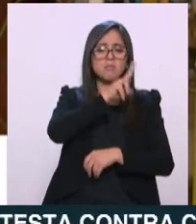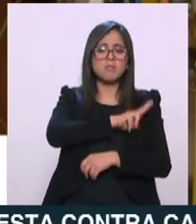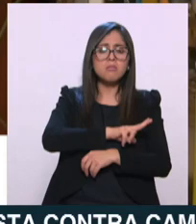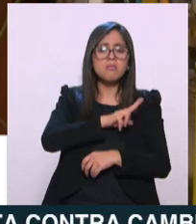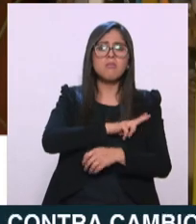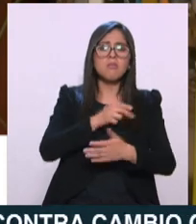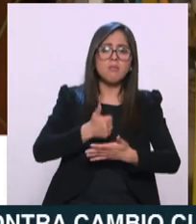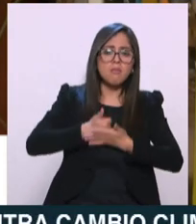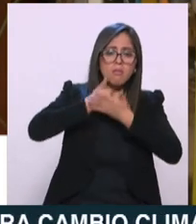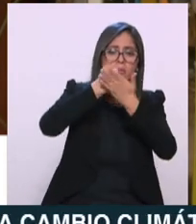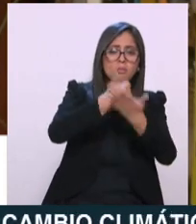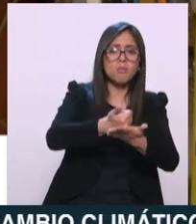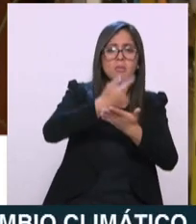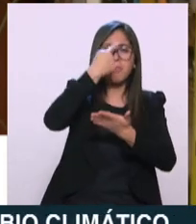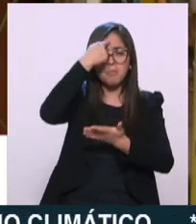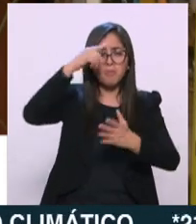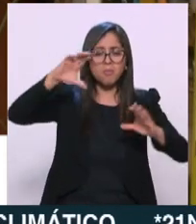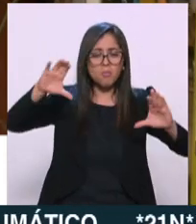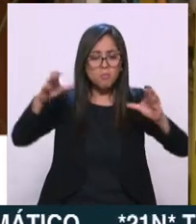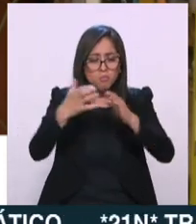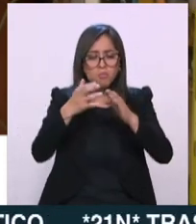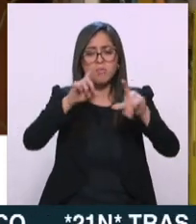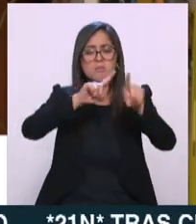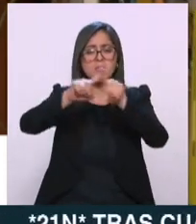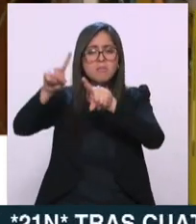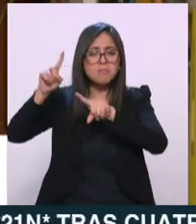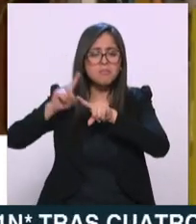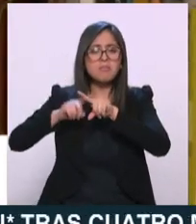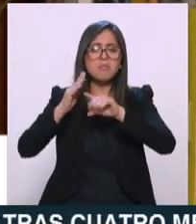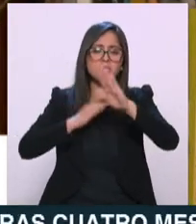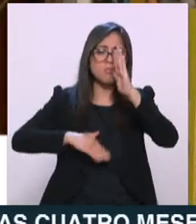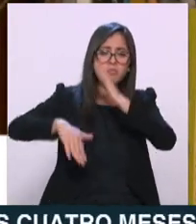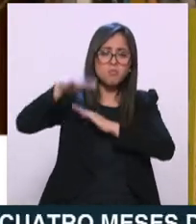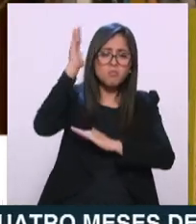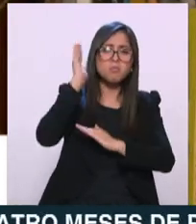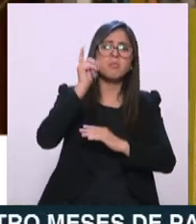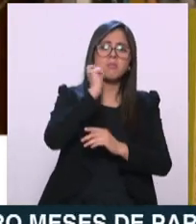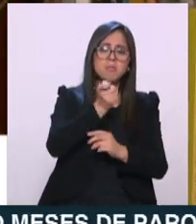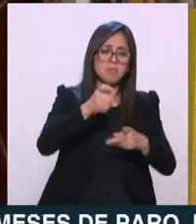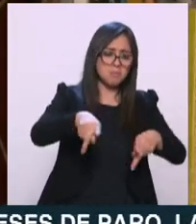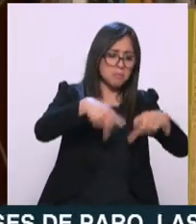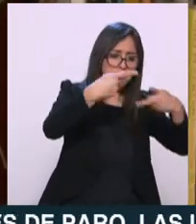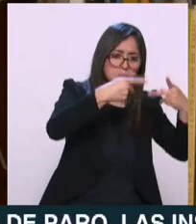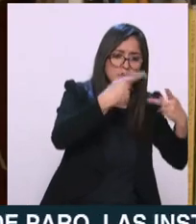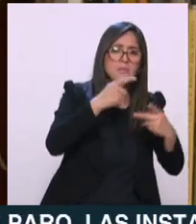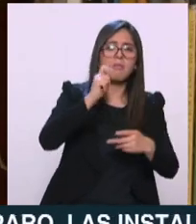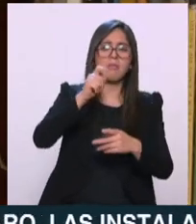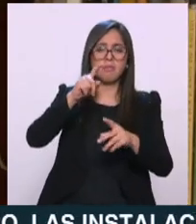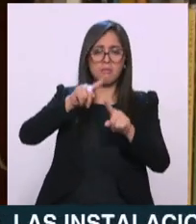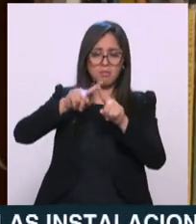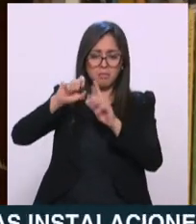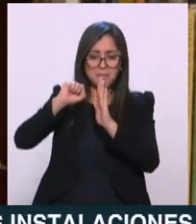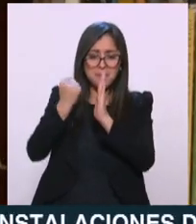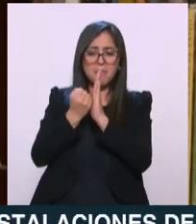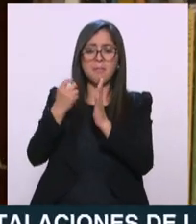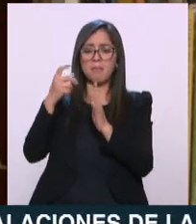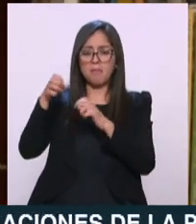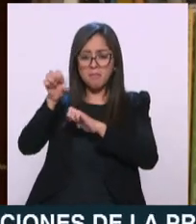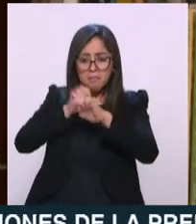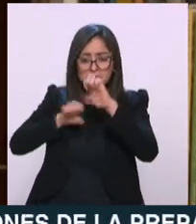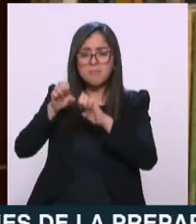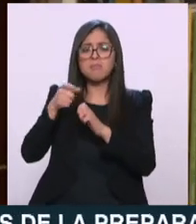lado del Estado pues habrá mercados consolidados, habrá demandas consolidadas y esto puede ir haciendo